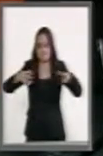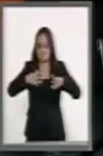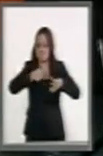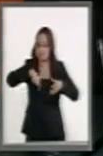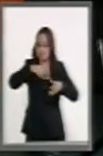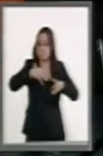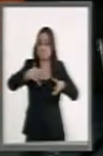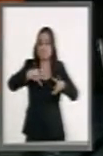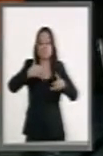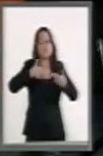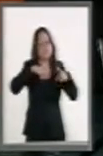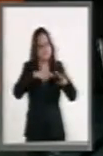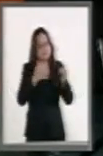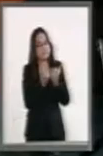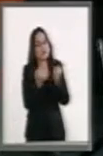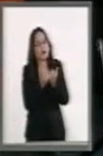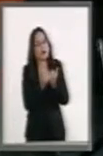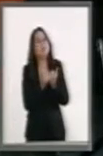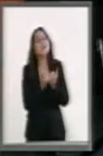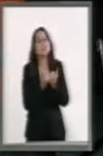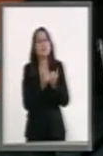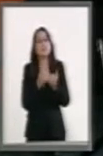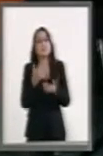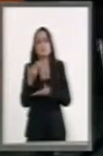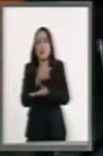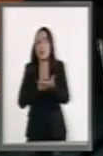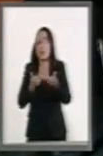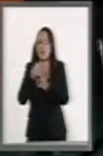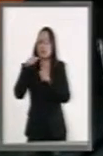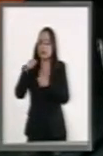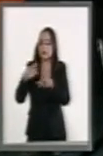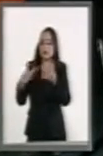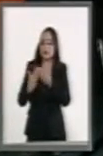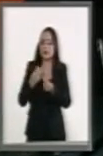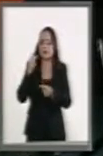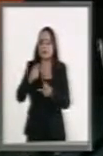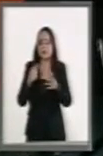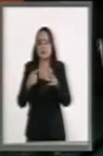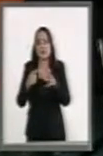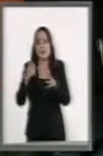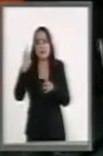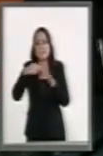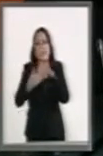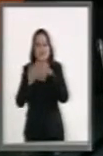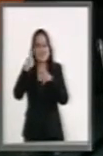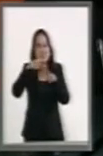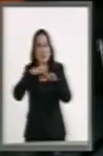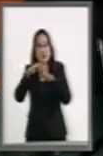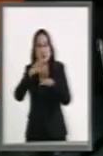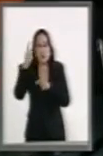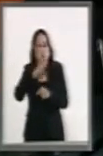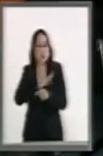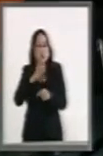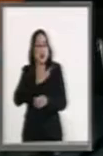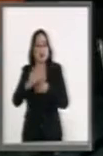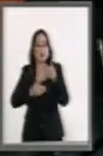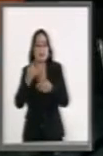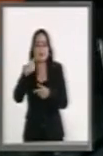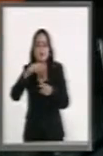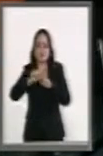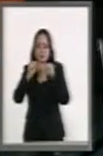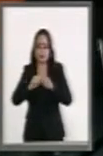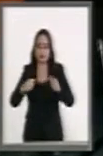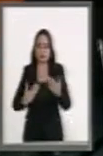nosotros. Me tocó también compartir con usted las mesas de trabajo para poder sacar todo el sistema